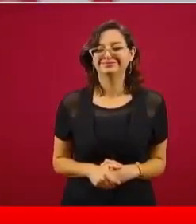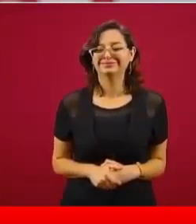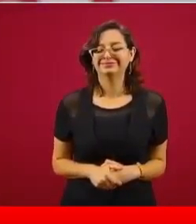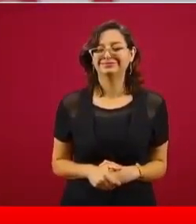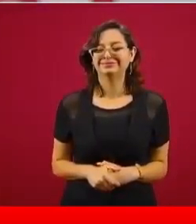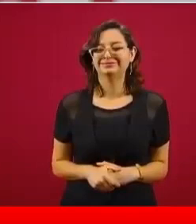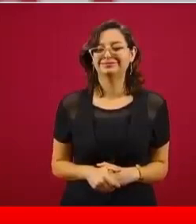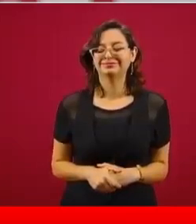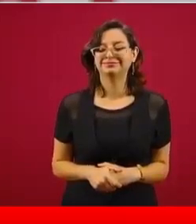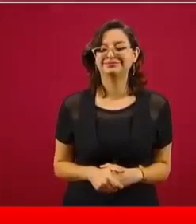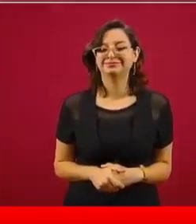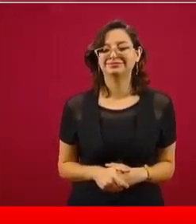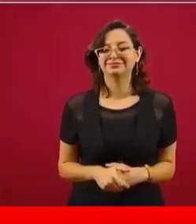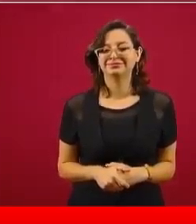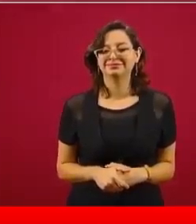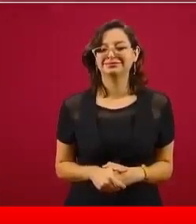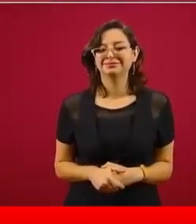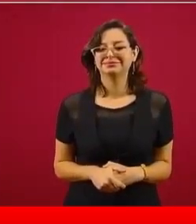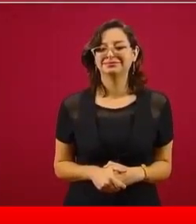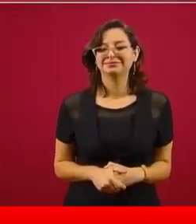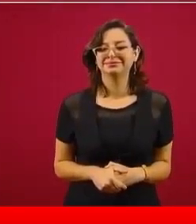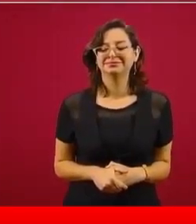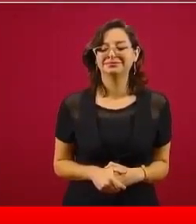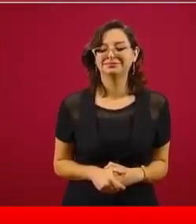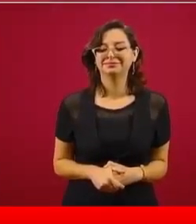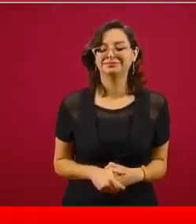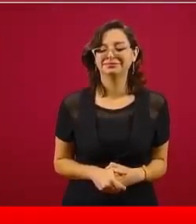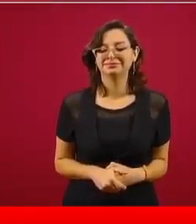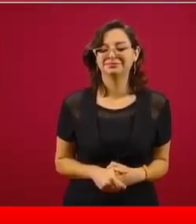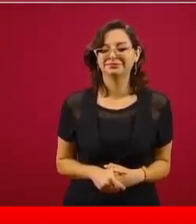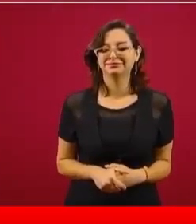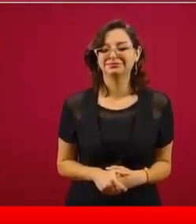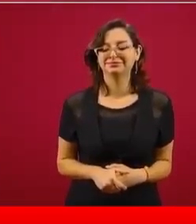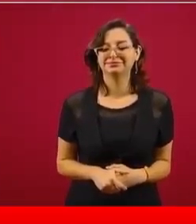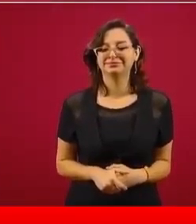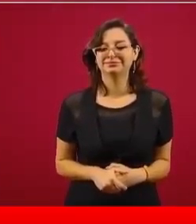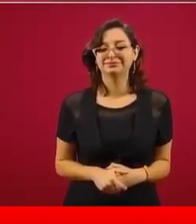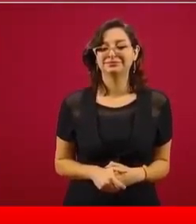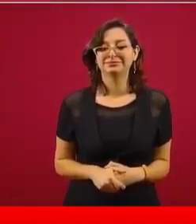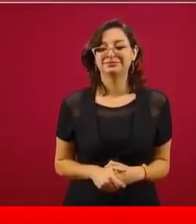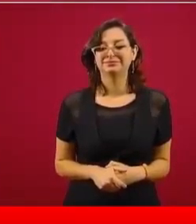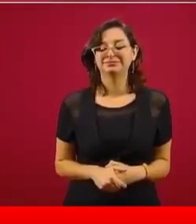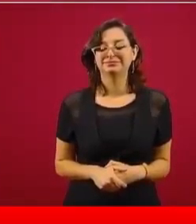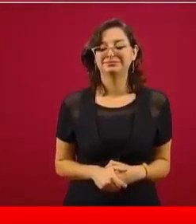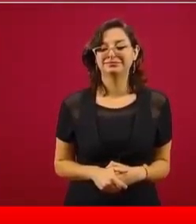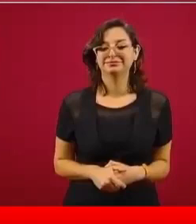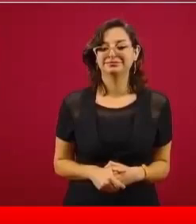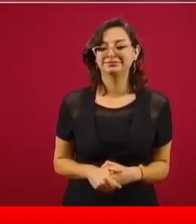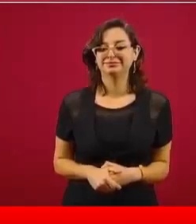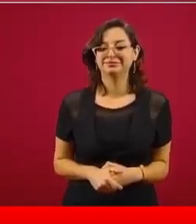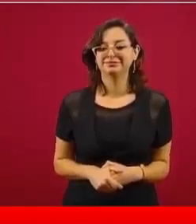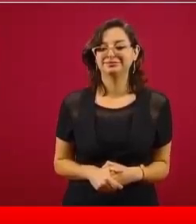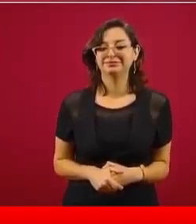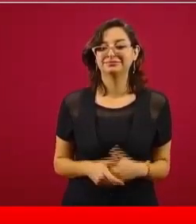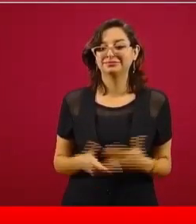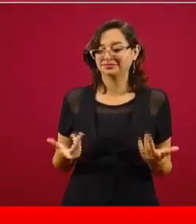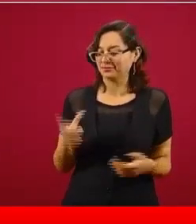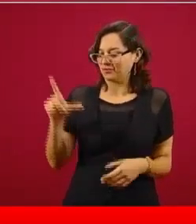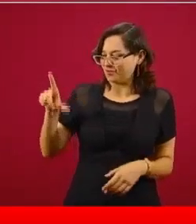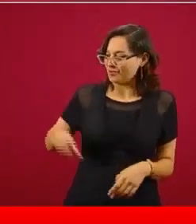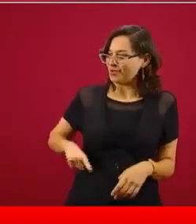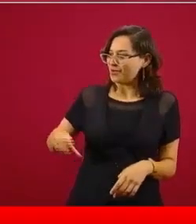Como si el Estado no tuviese una